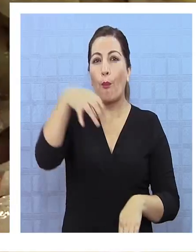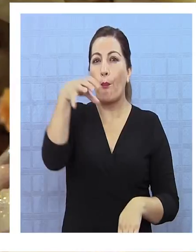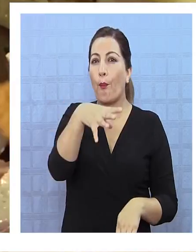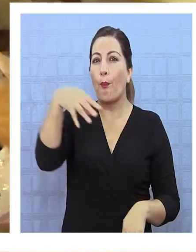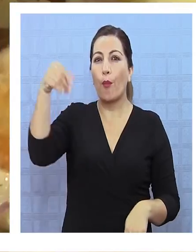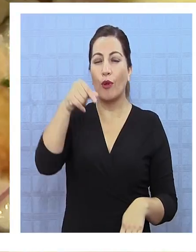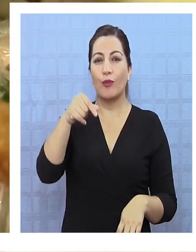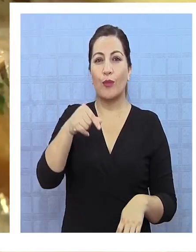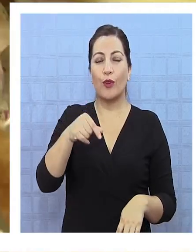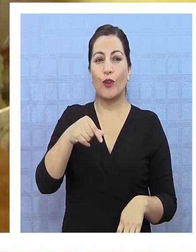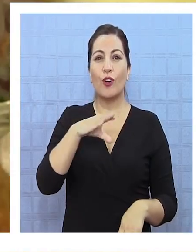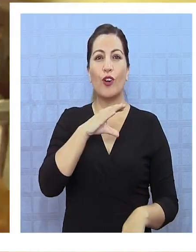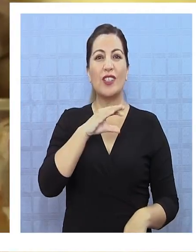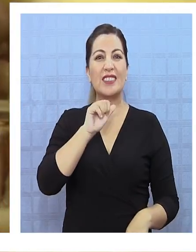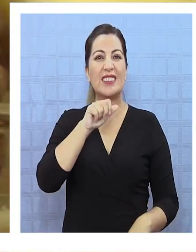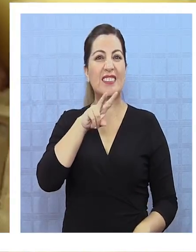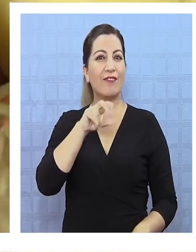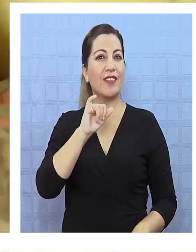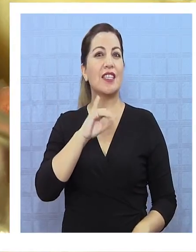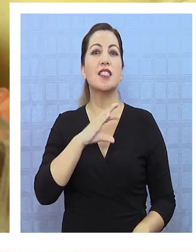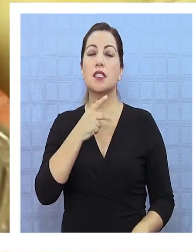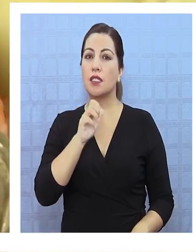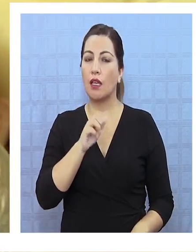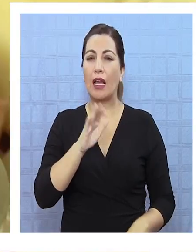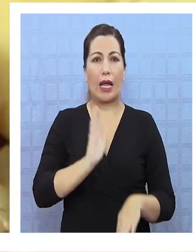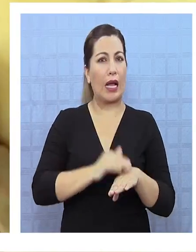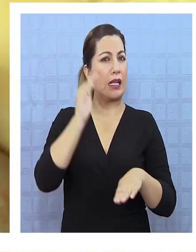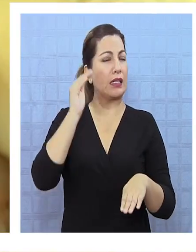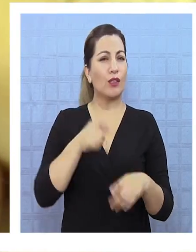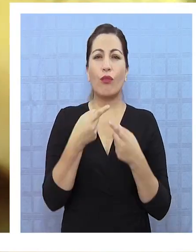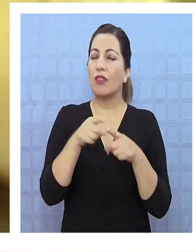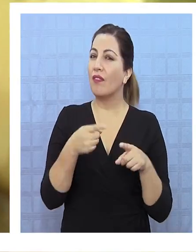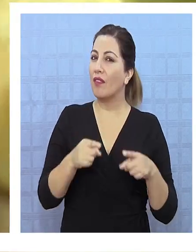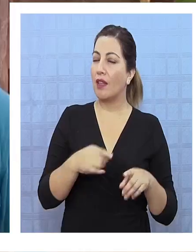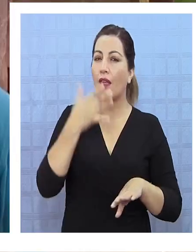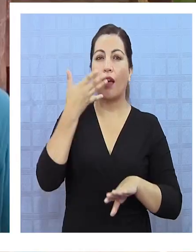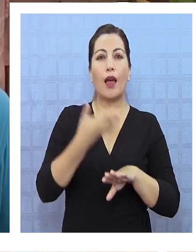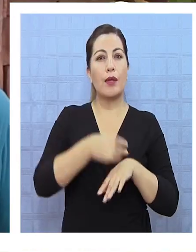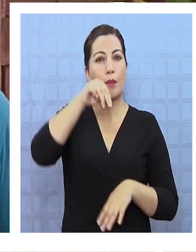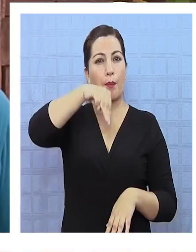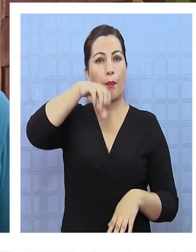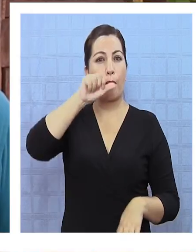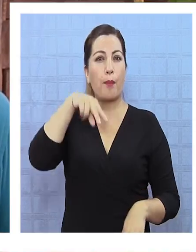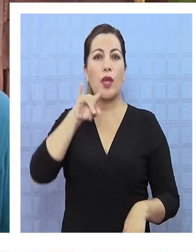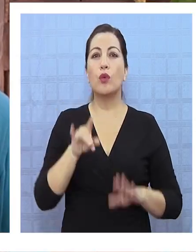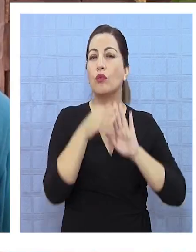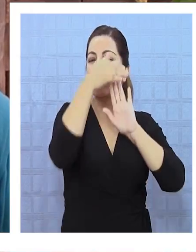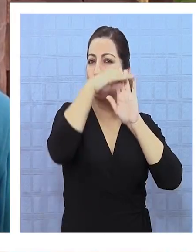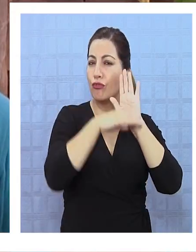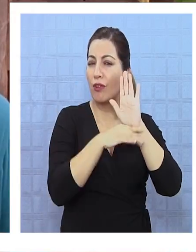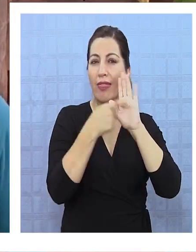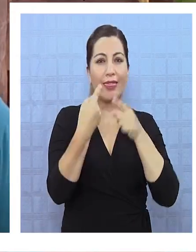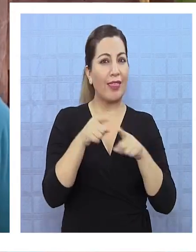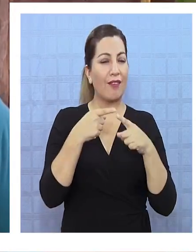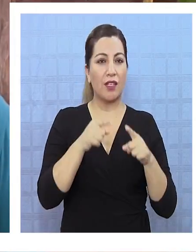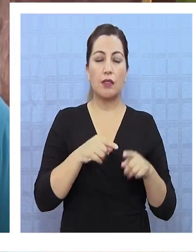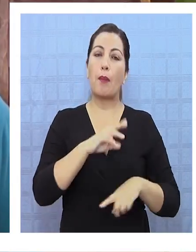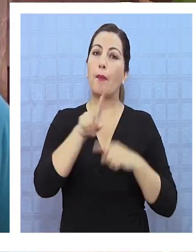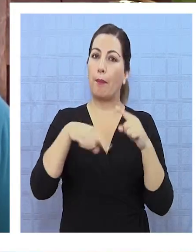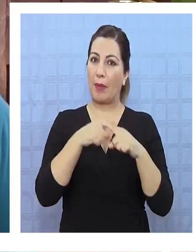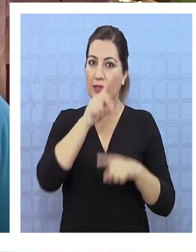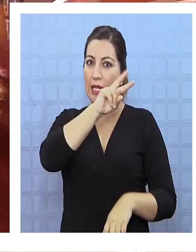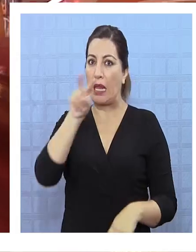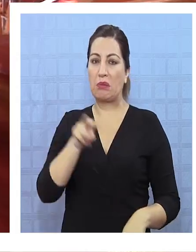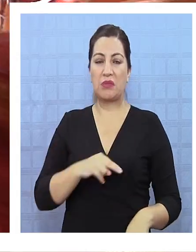ceviches calientes, en hojas de choclo, ahumados. Tenemos una carta bien variada que es para todos los gustos, y también nuestras pizzas que ya son